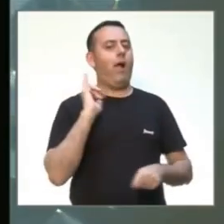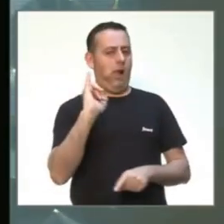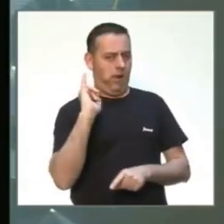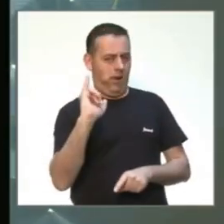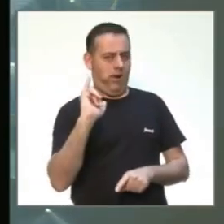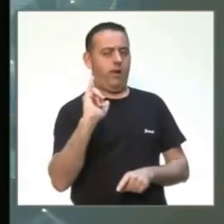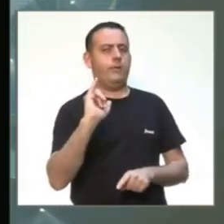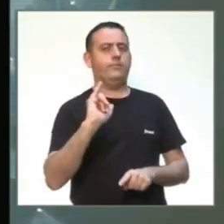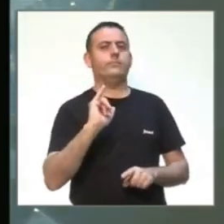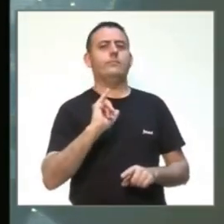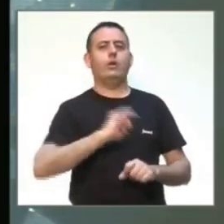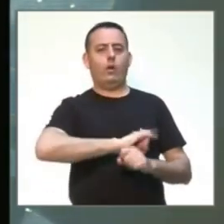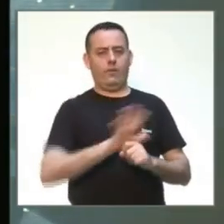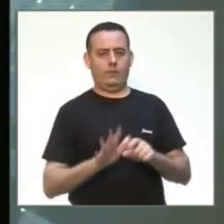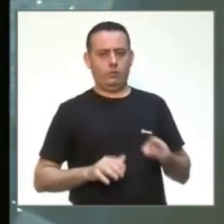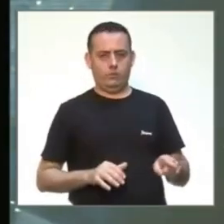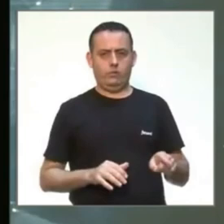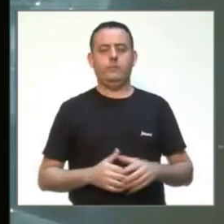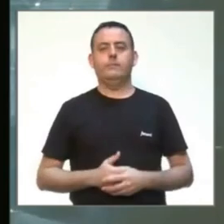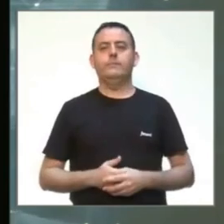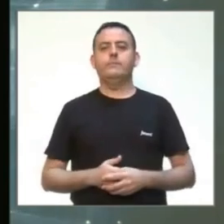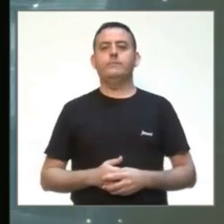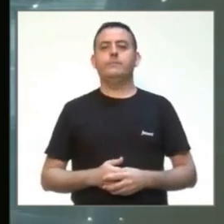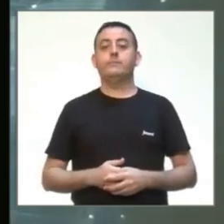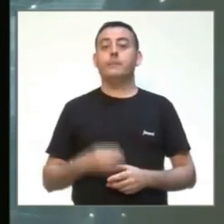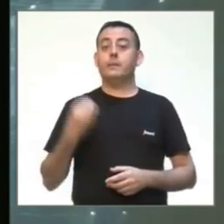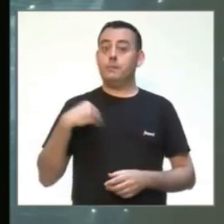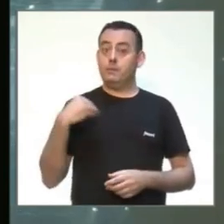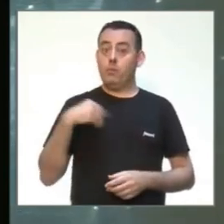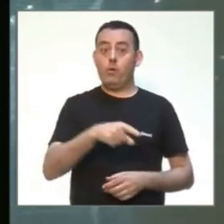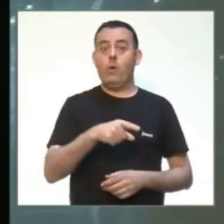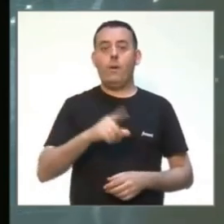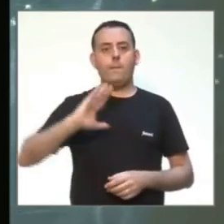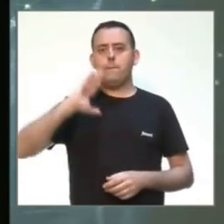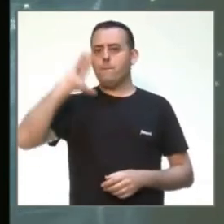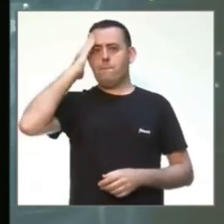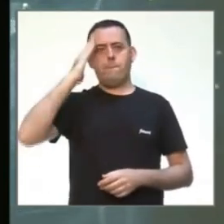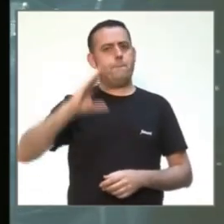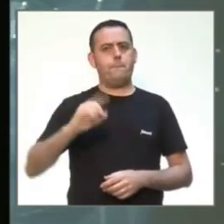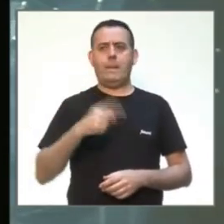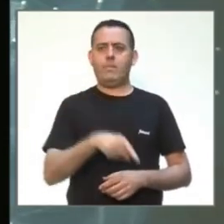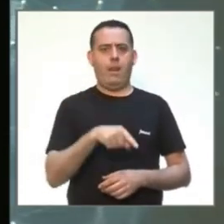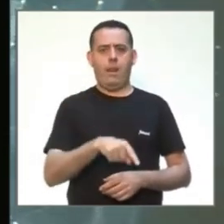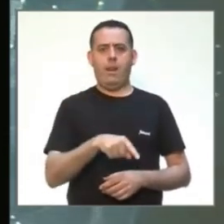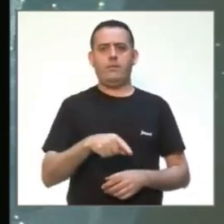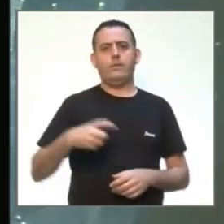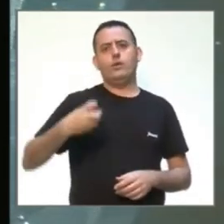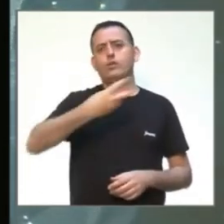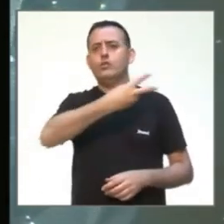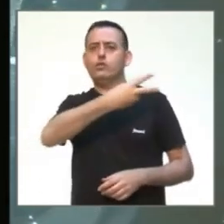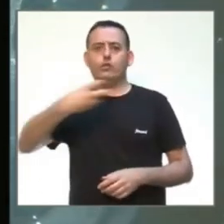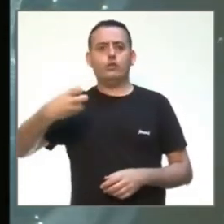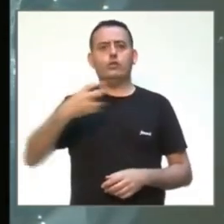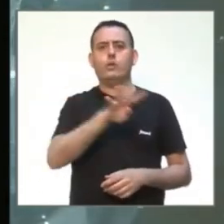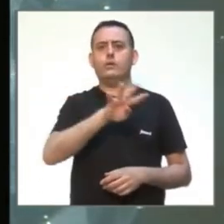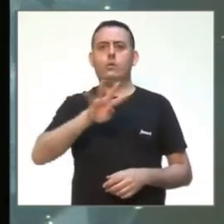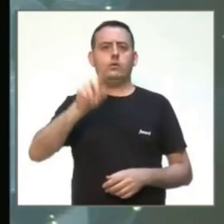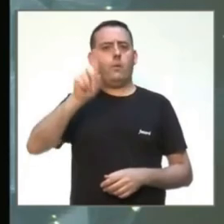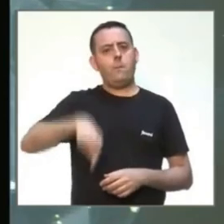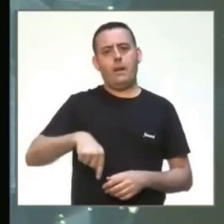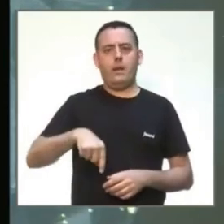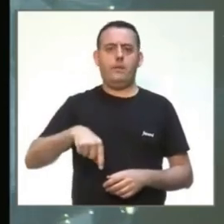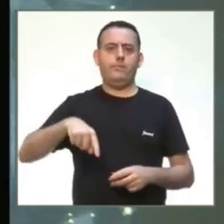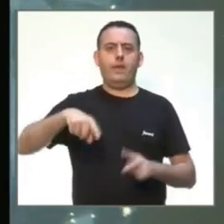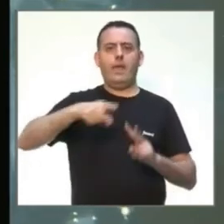ver, pues hay, en el ramal, digamos, en el foco principal, tenemos 244.000 unidades genómicas,